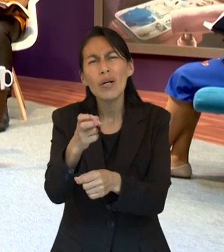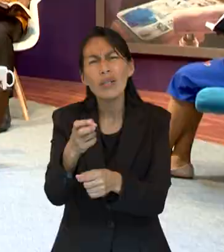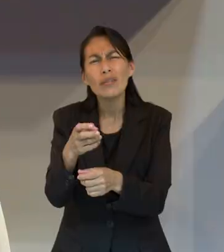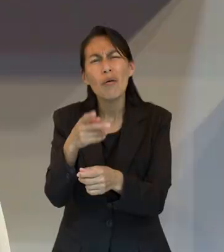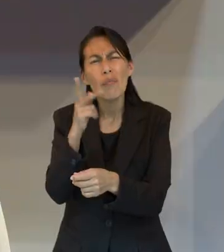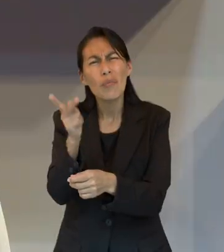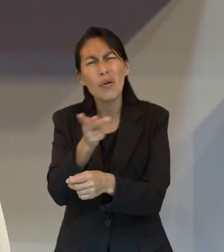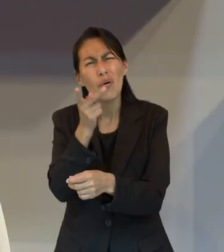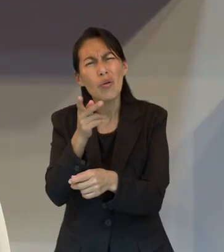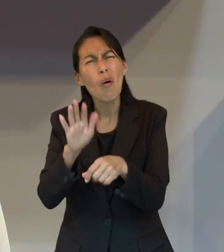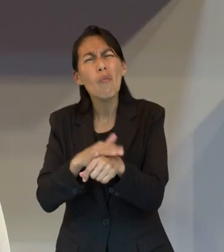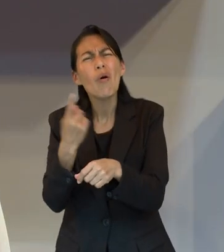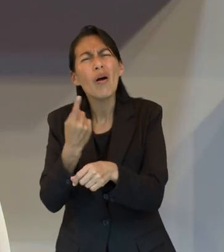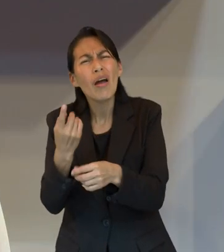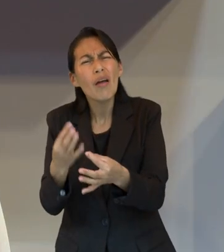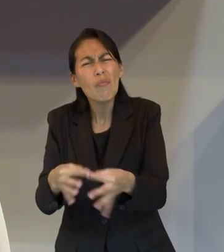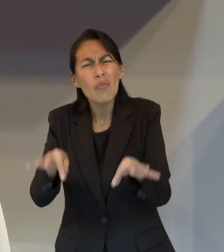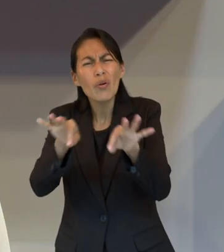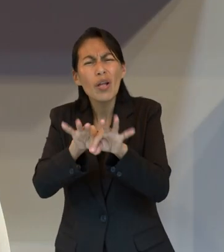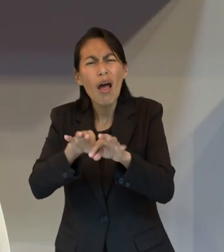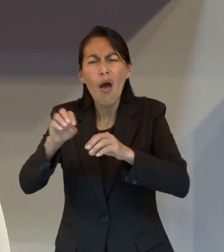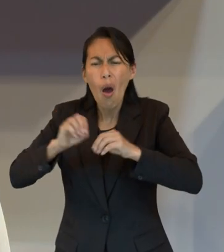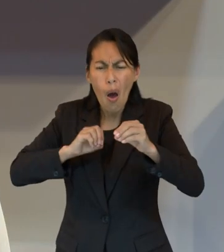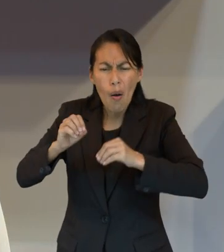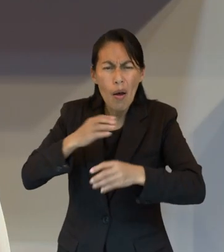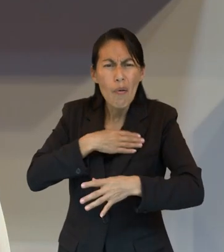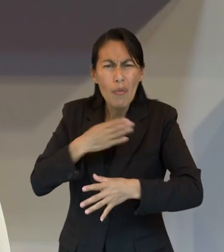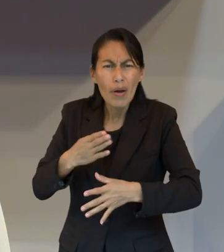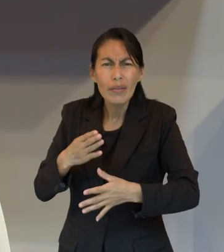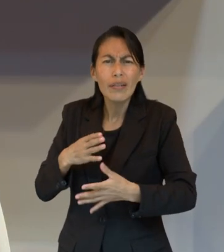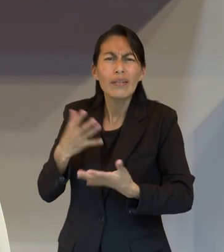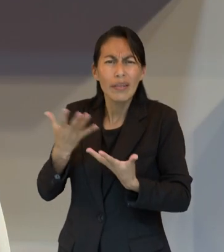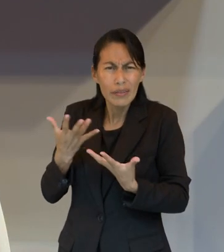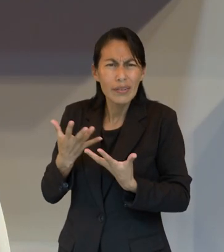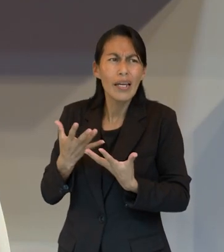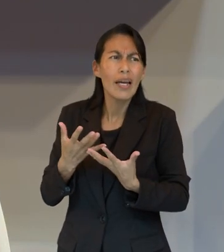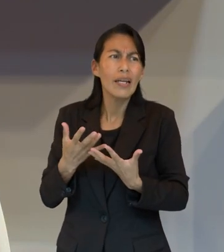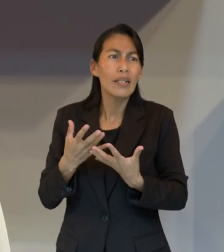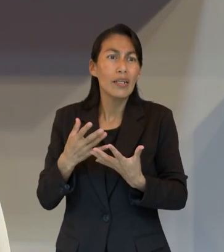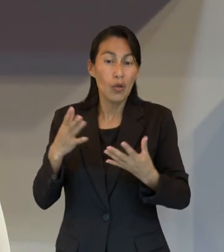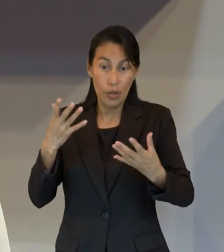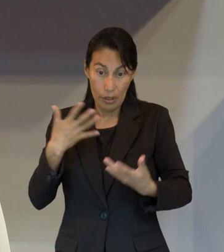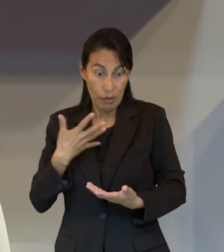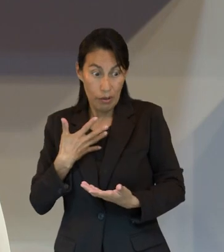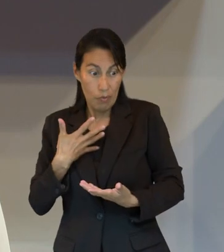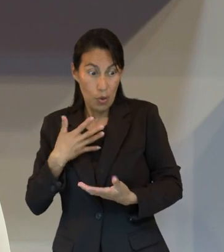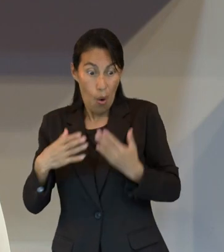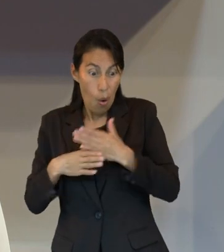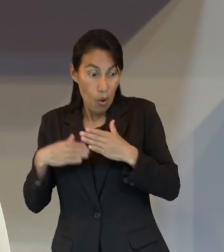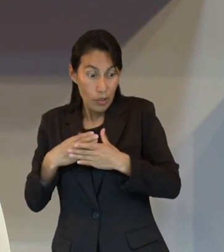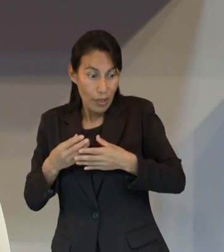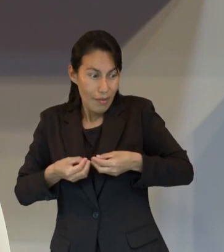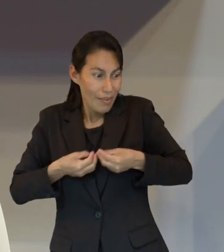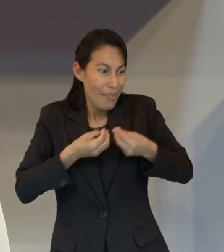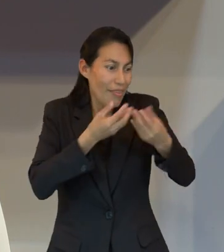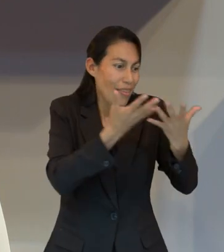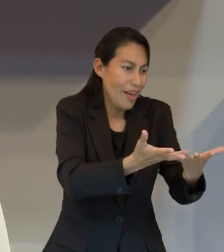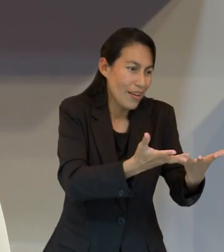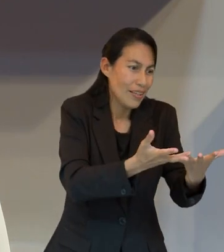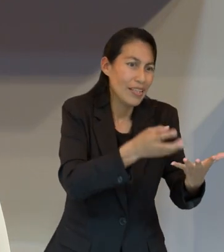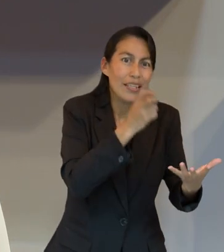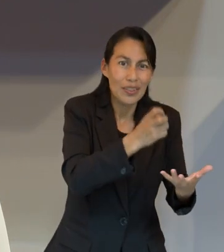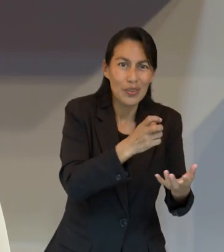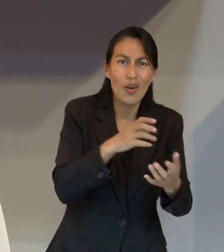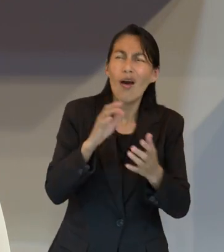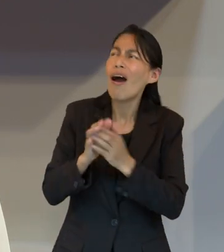es por eso que me gustaría preguntarles porque es importante prestar atención a esas buenas obras y compartir lo que tenemos como parte de